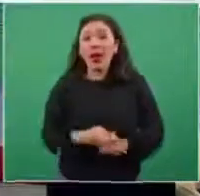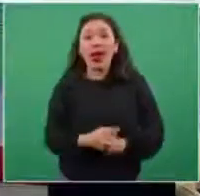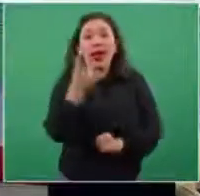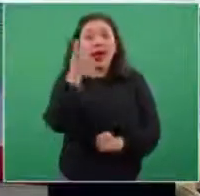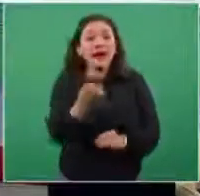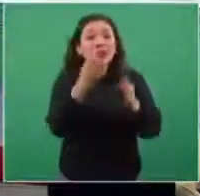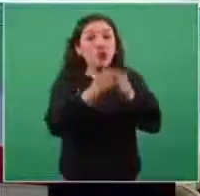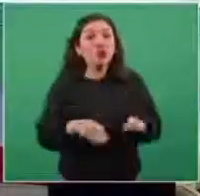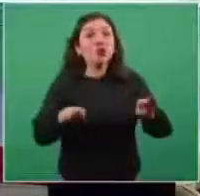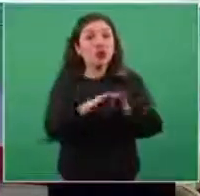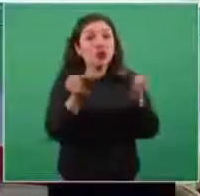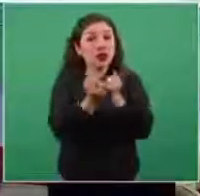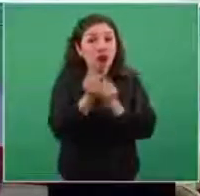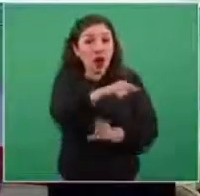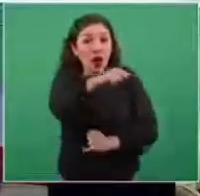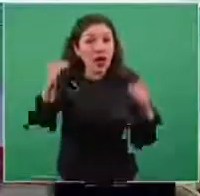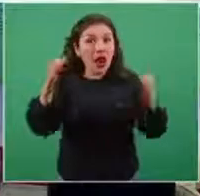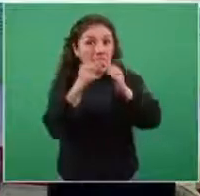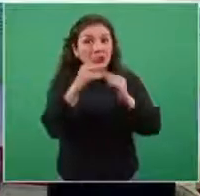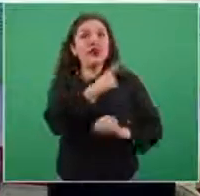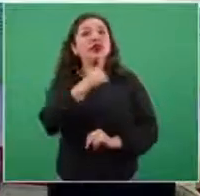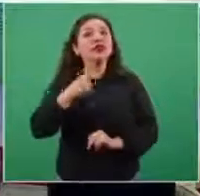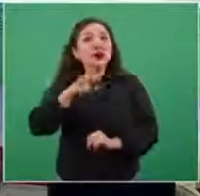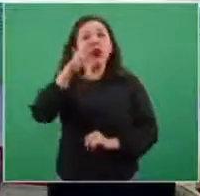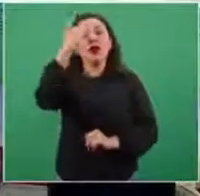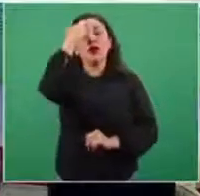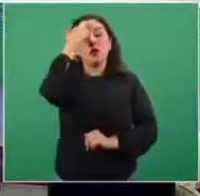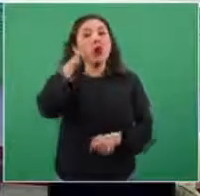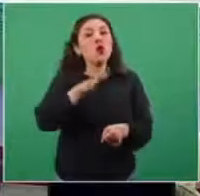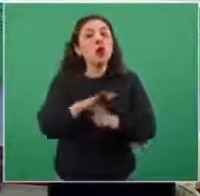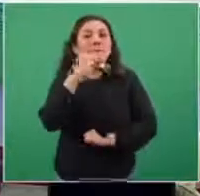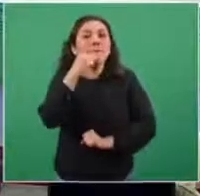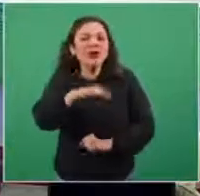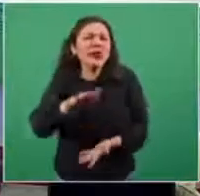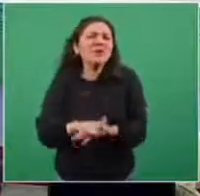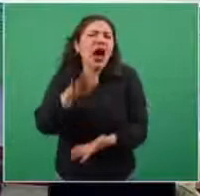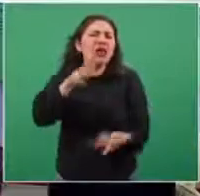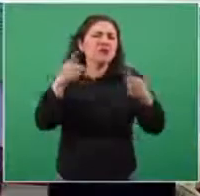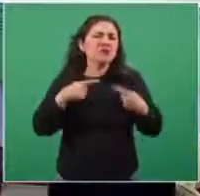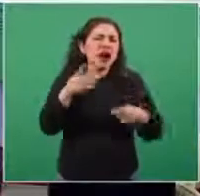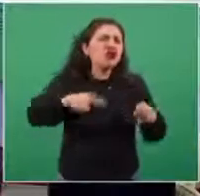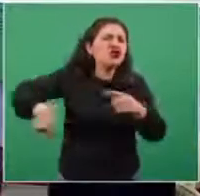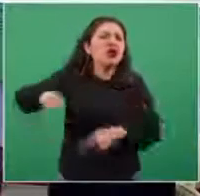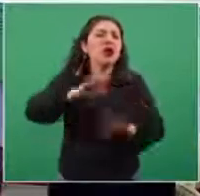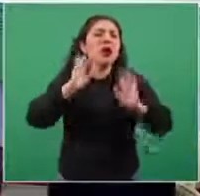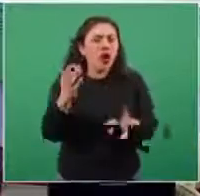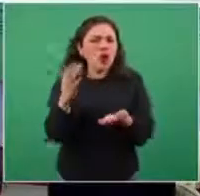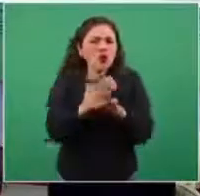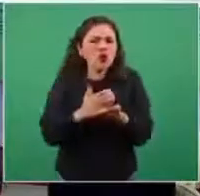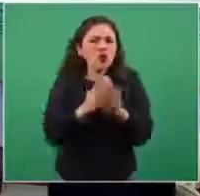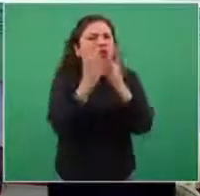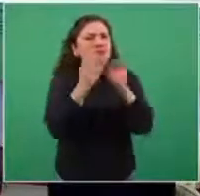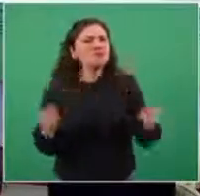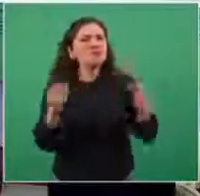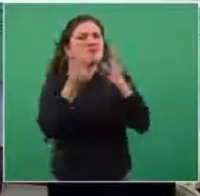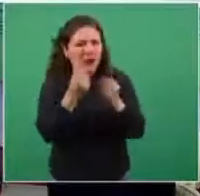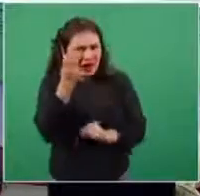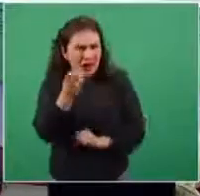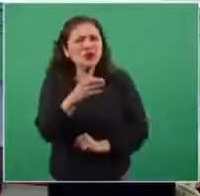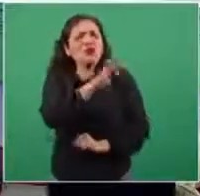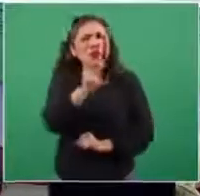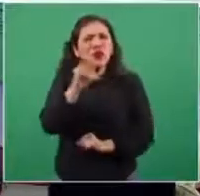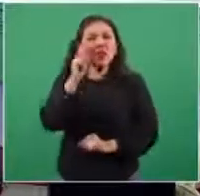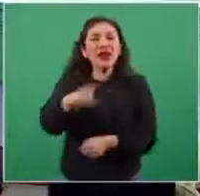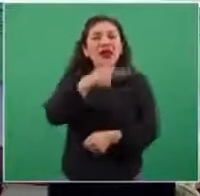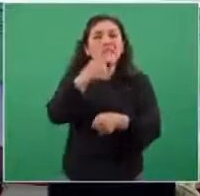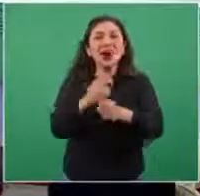importante también en casa que se queden con el mensaje que la mayoría de las personas se recuperan y eso lo pueden ver en la